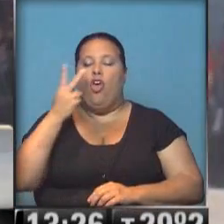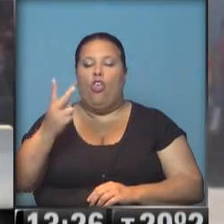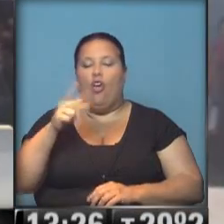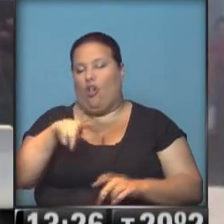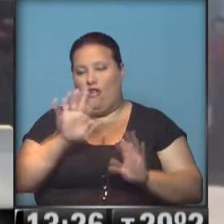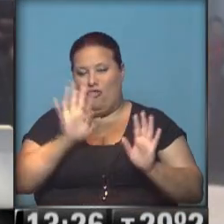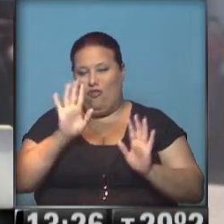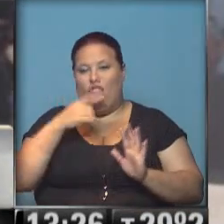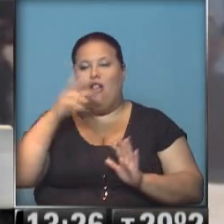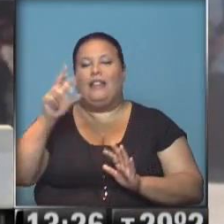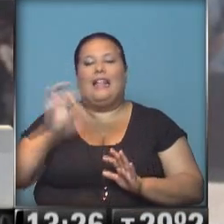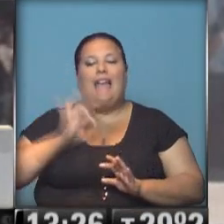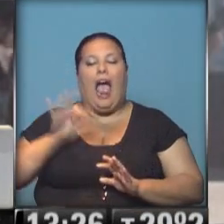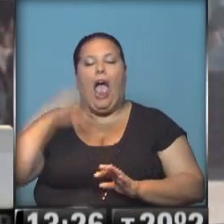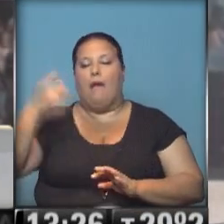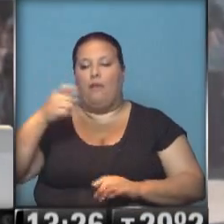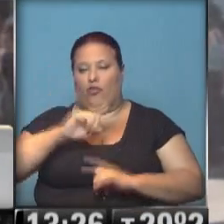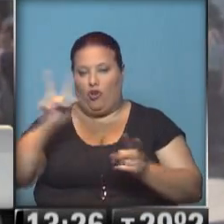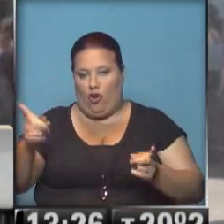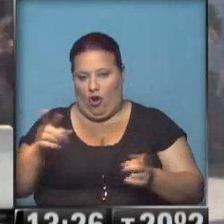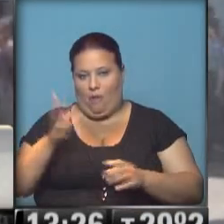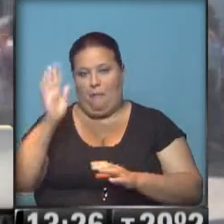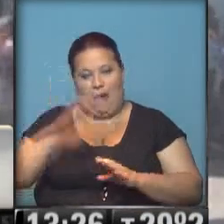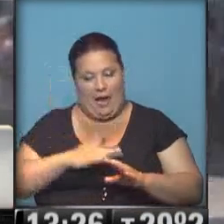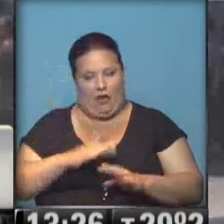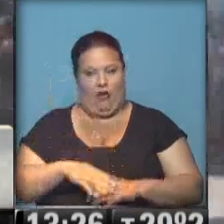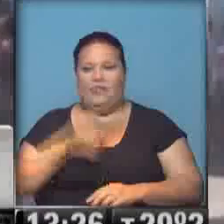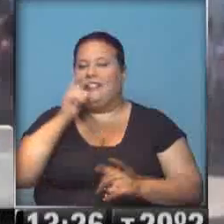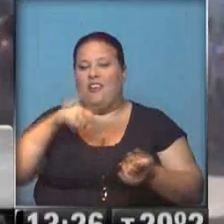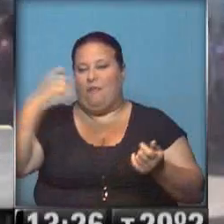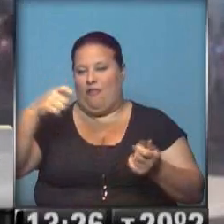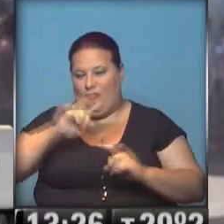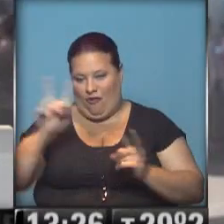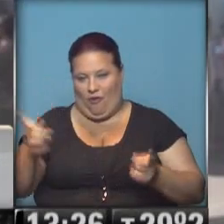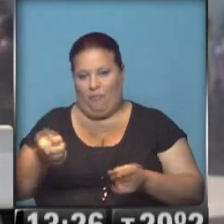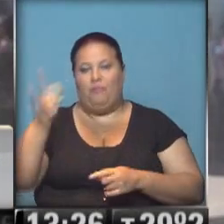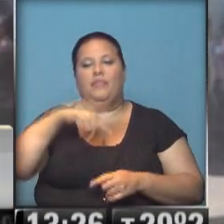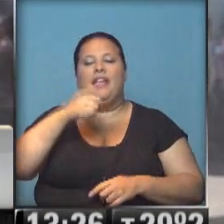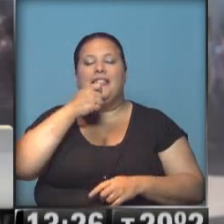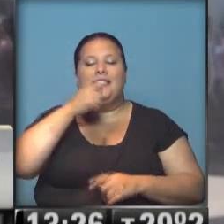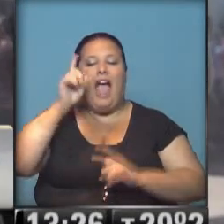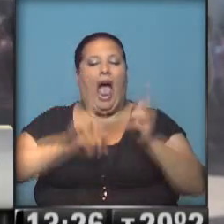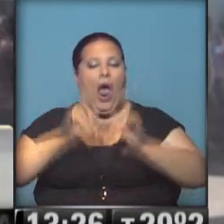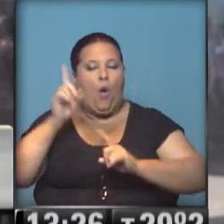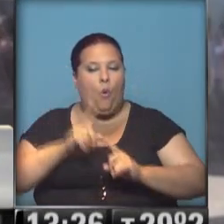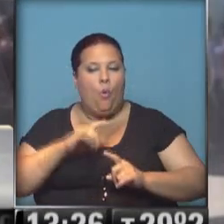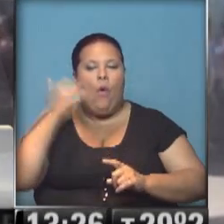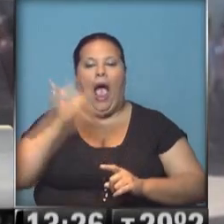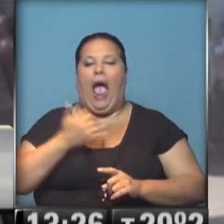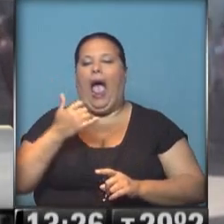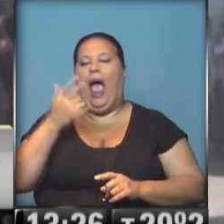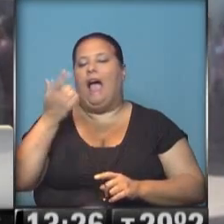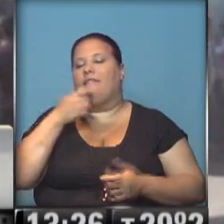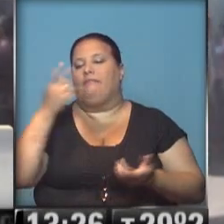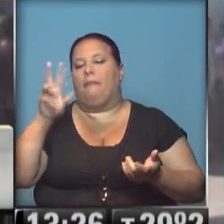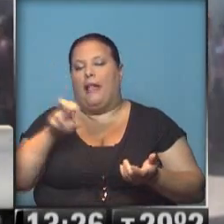Acá no contar con los 30 años de aporte al sistema de seguridad social. Si no, no necesita moratoria. Efectivamente, y aquellos que tienen alguna prestación,